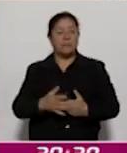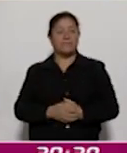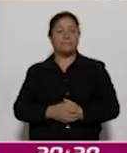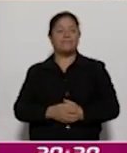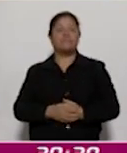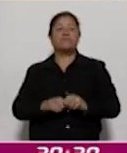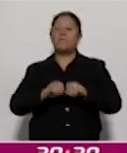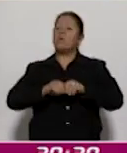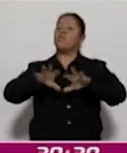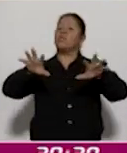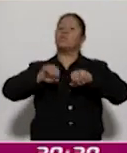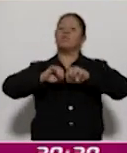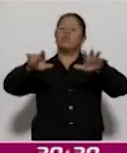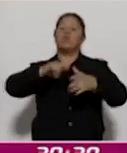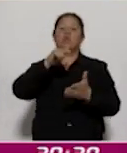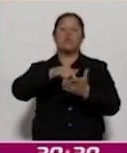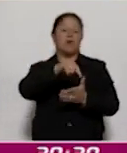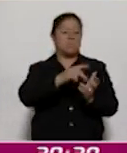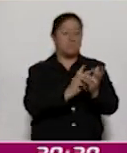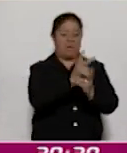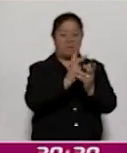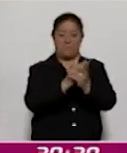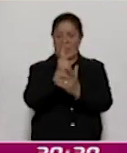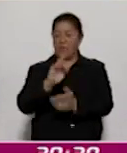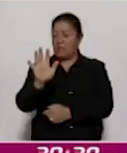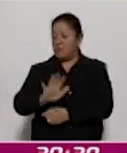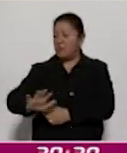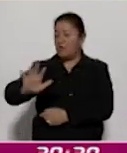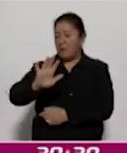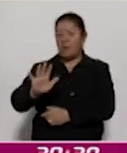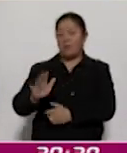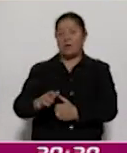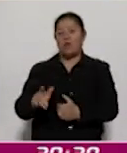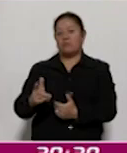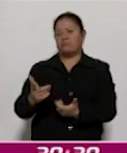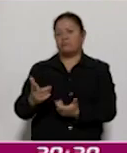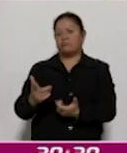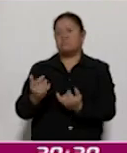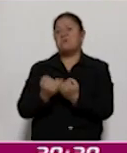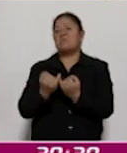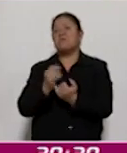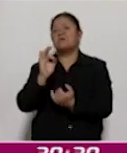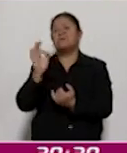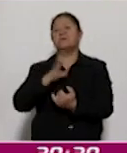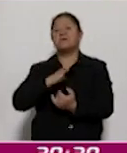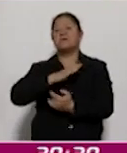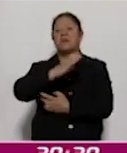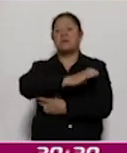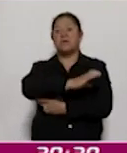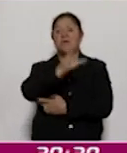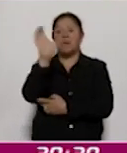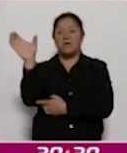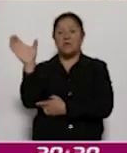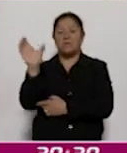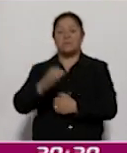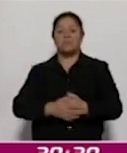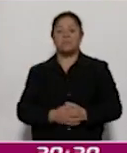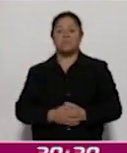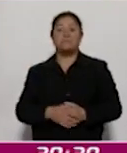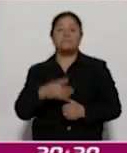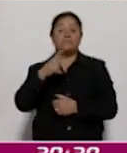espacios públicos, áreas verdes, incluso pensar en llevarla al riego agrícola. Pero esto no nos hace ver